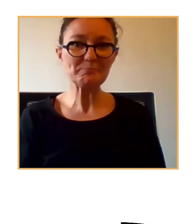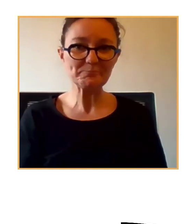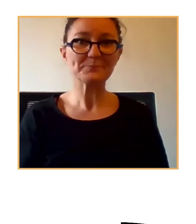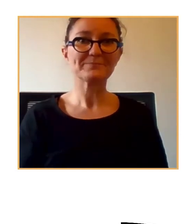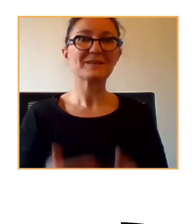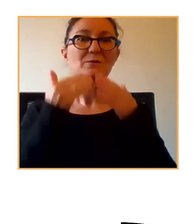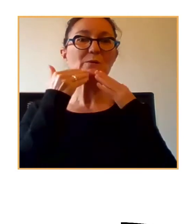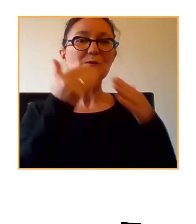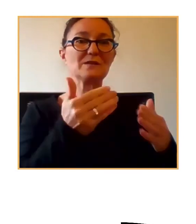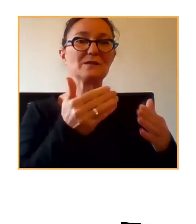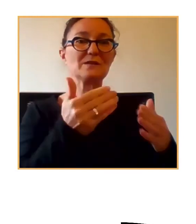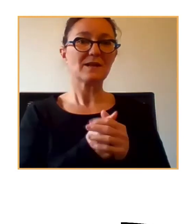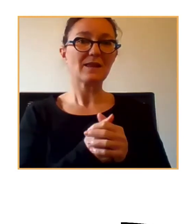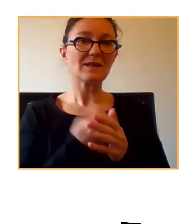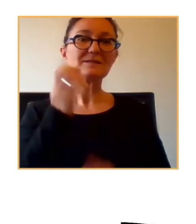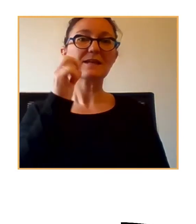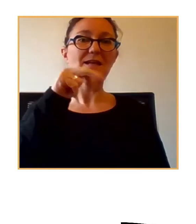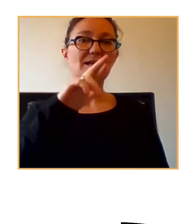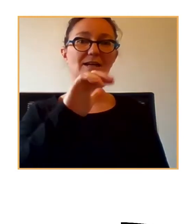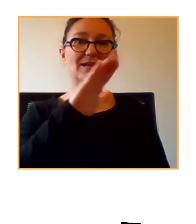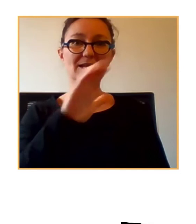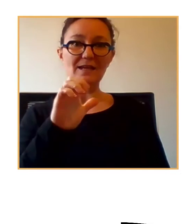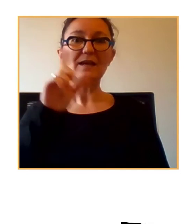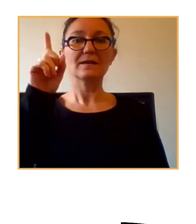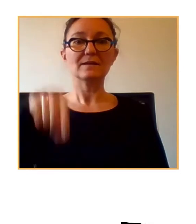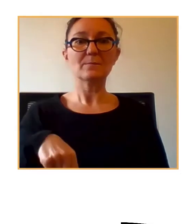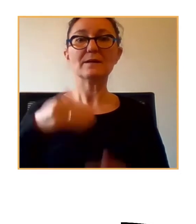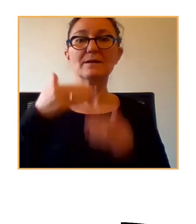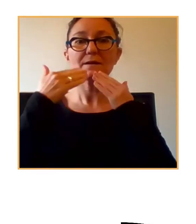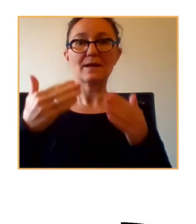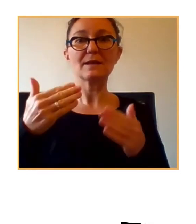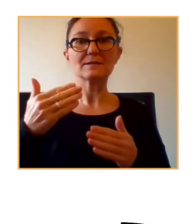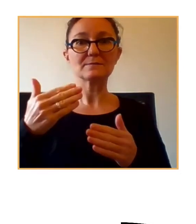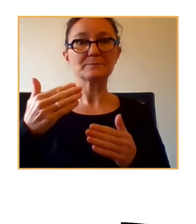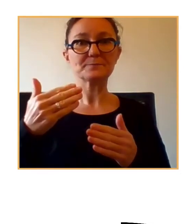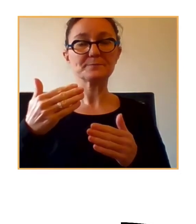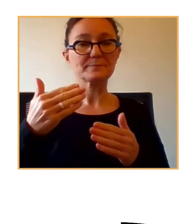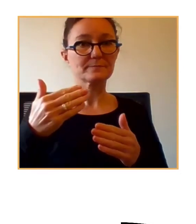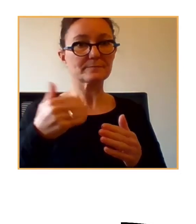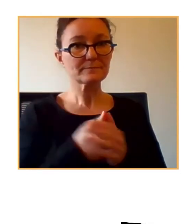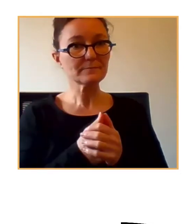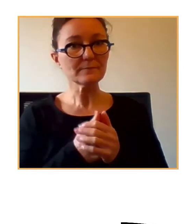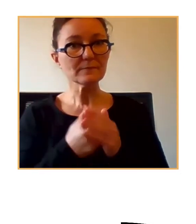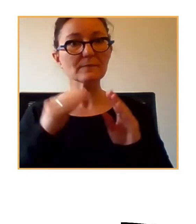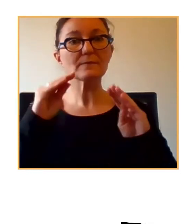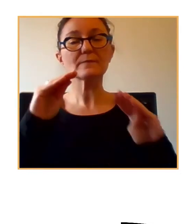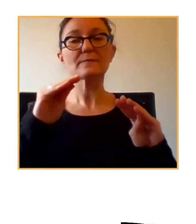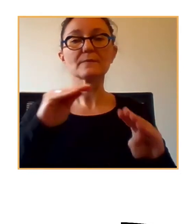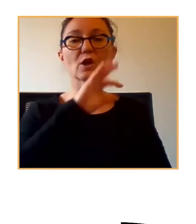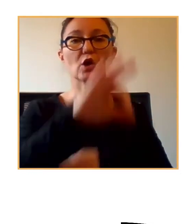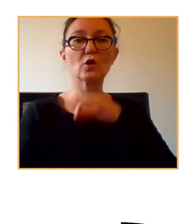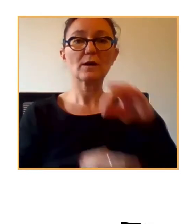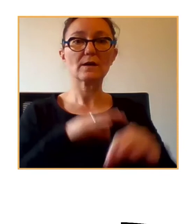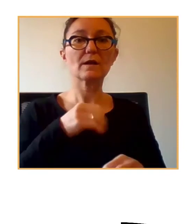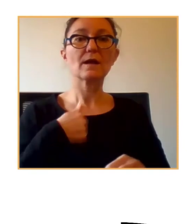Muchísimas gracias, Enrique, y gracias también, por supuesto, a Antais. Como hemos dicho inicialmente, después de